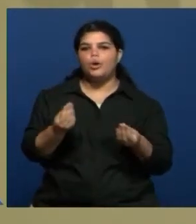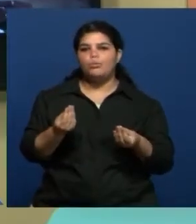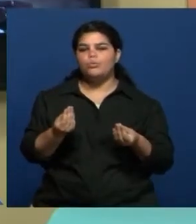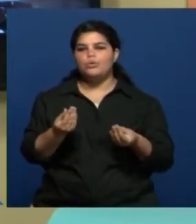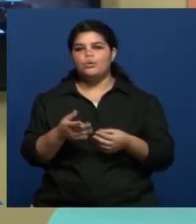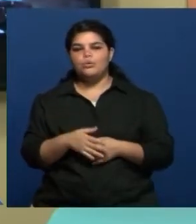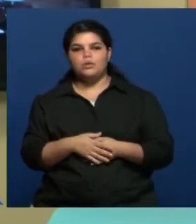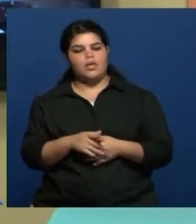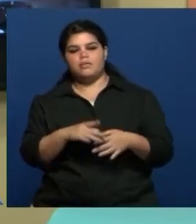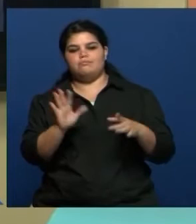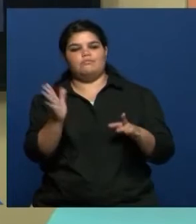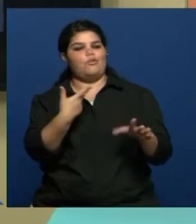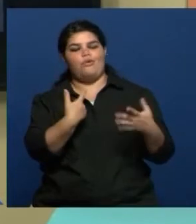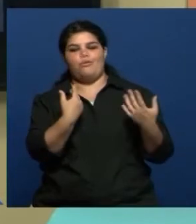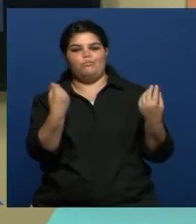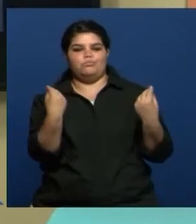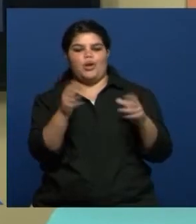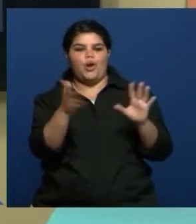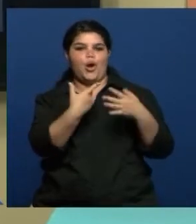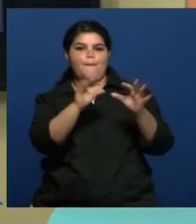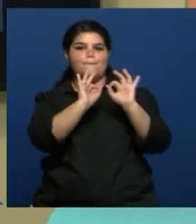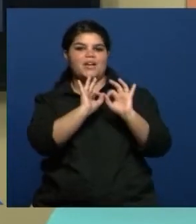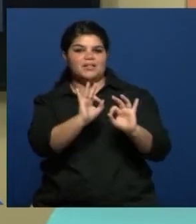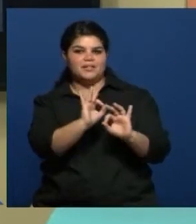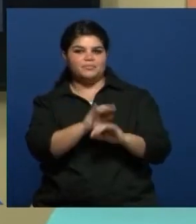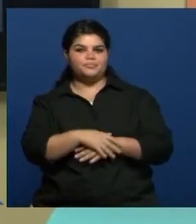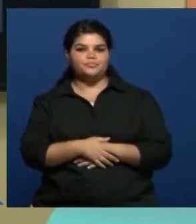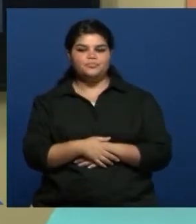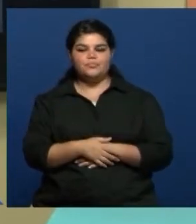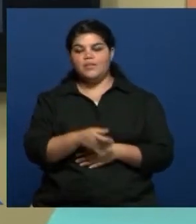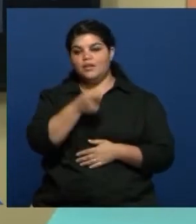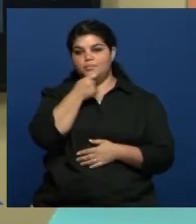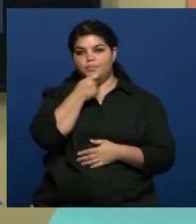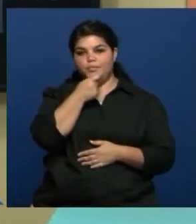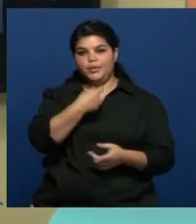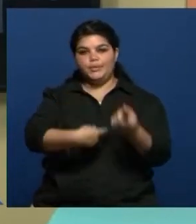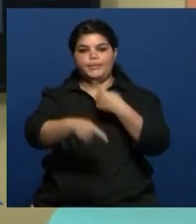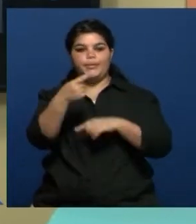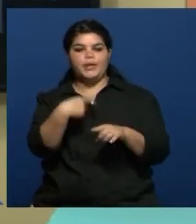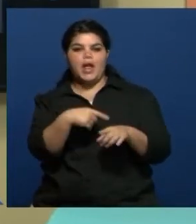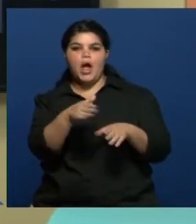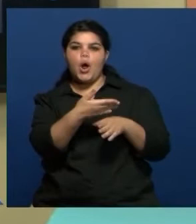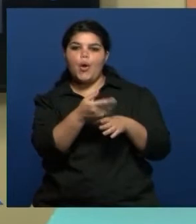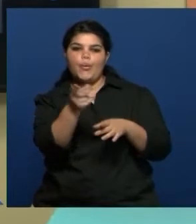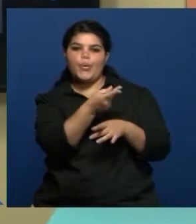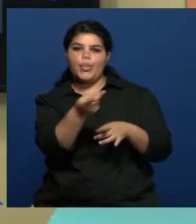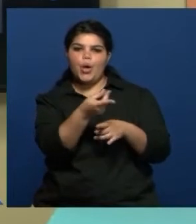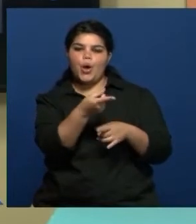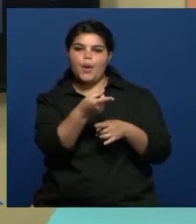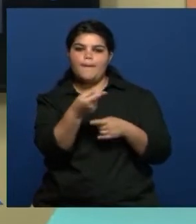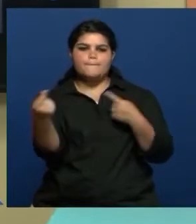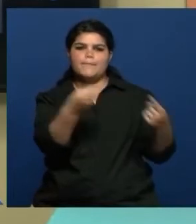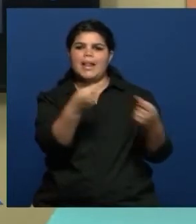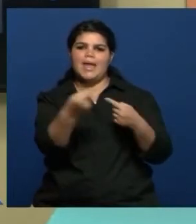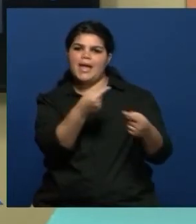todo, hay historias que, hay una que es una pelea de pareja, típica pelea de pareja con un poco